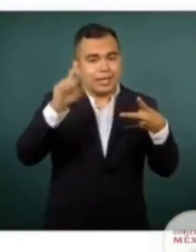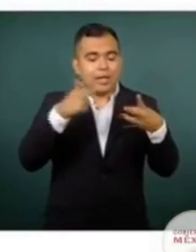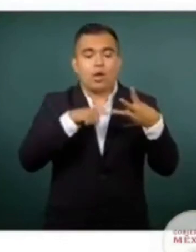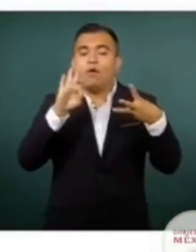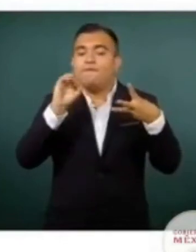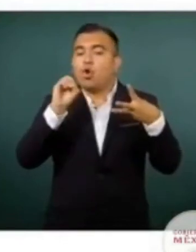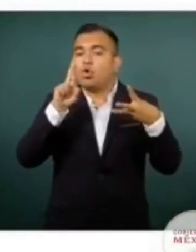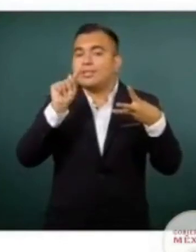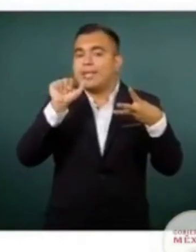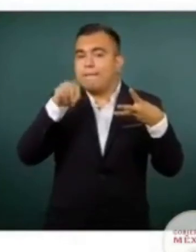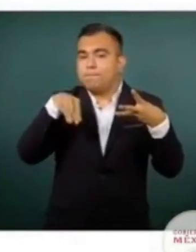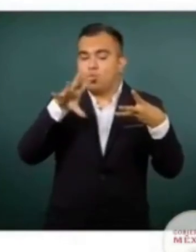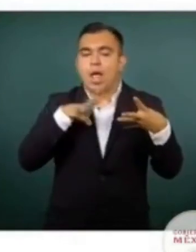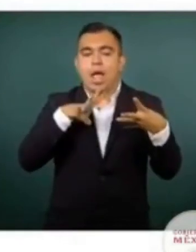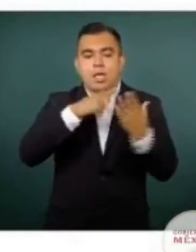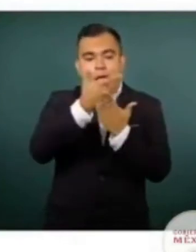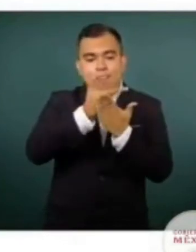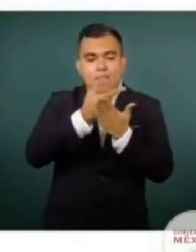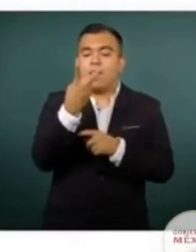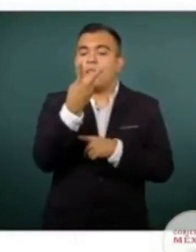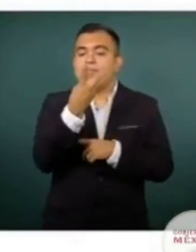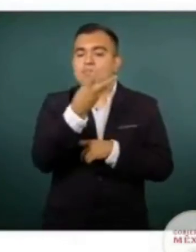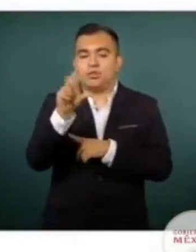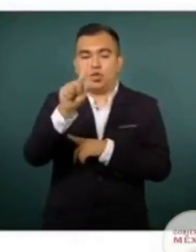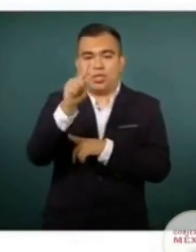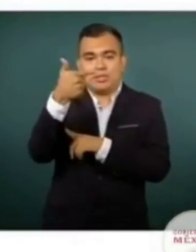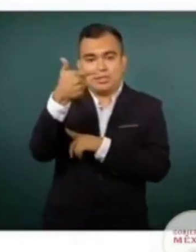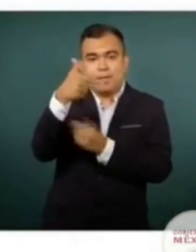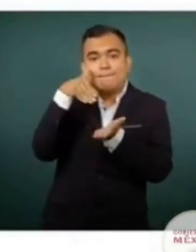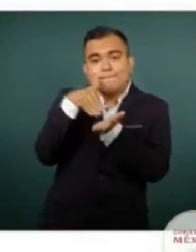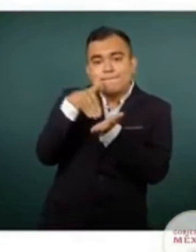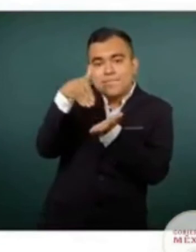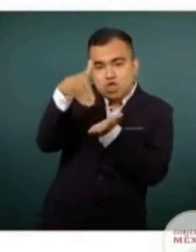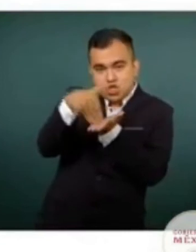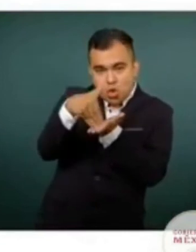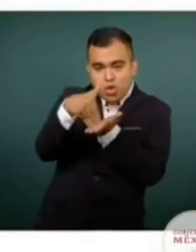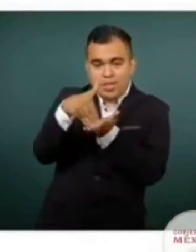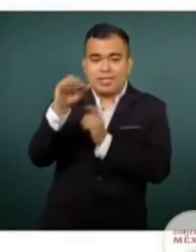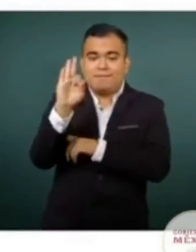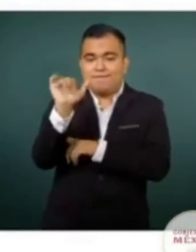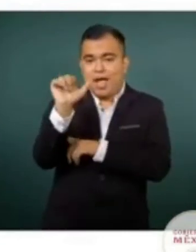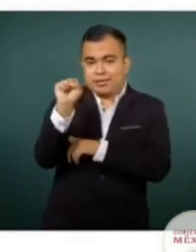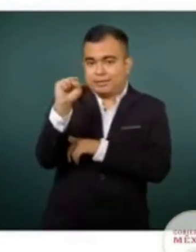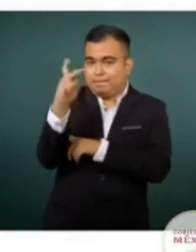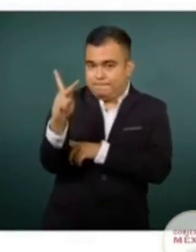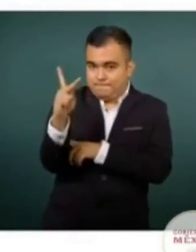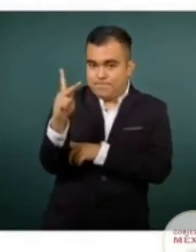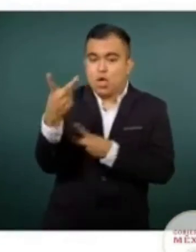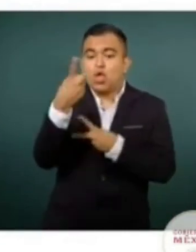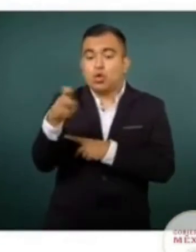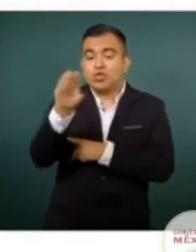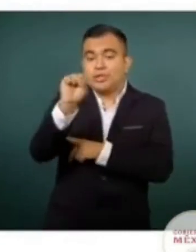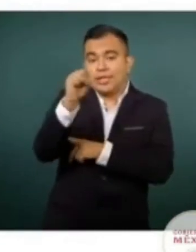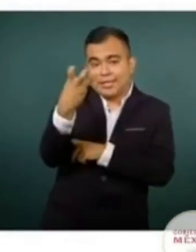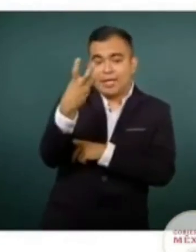vemos las cantidades, 377 millones en el FASP, 263